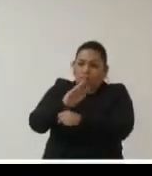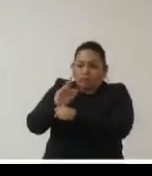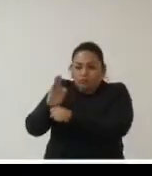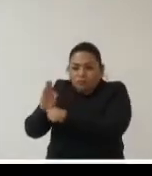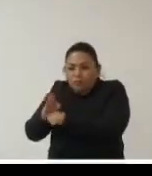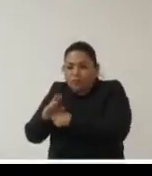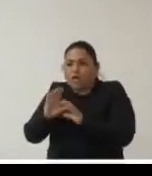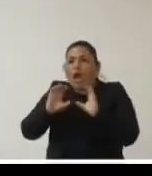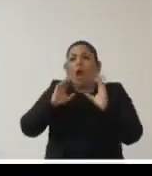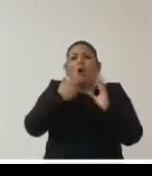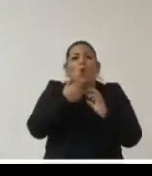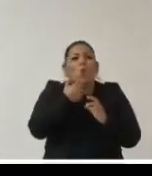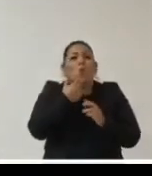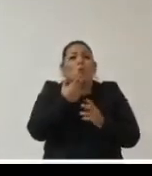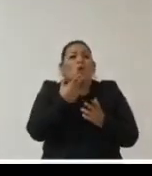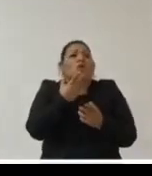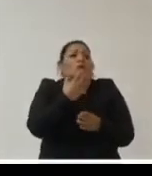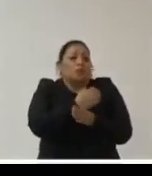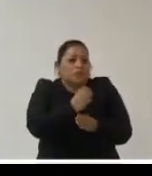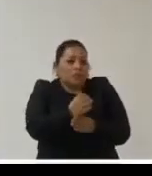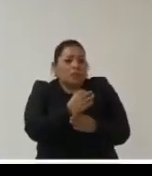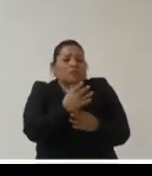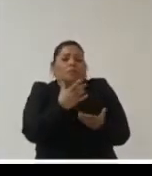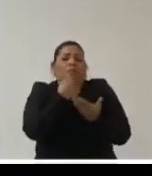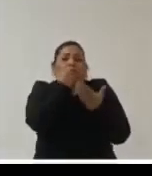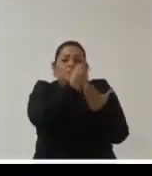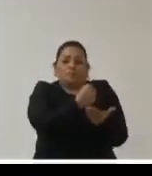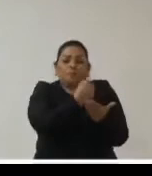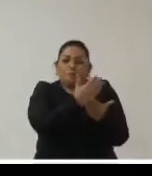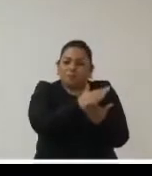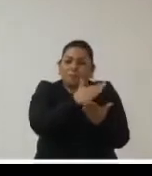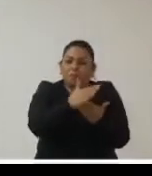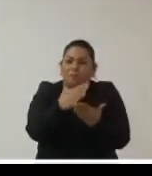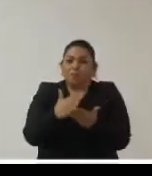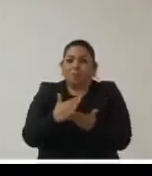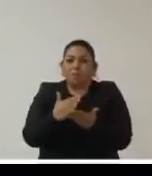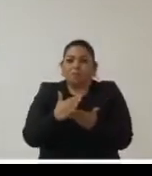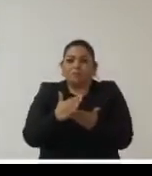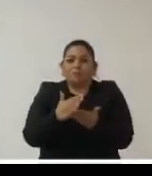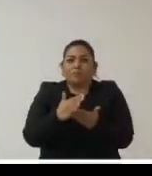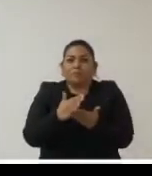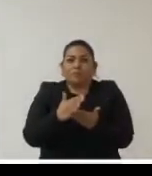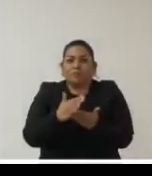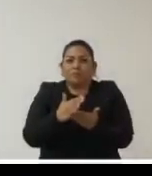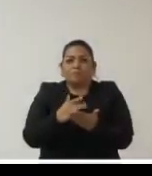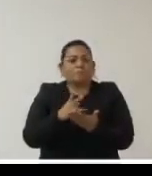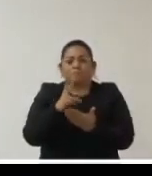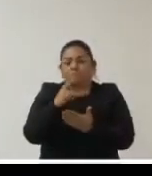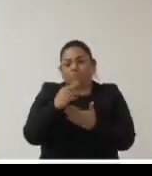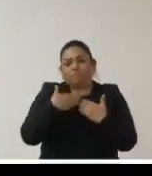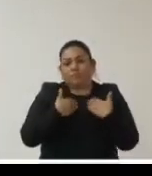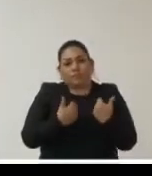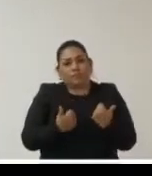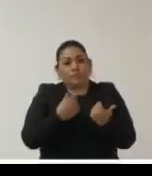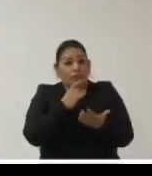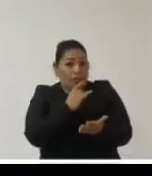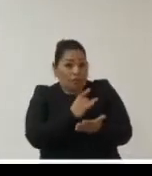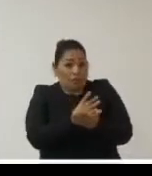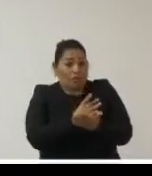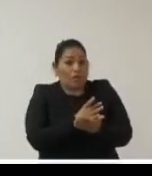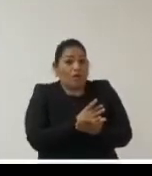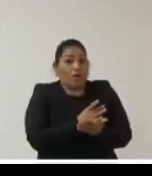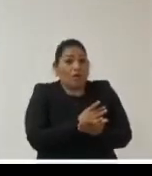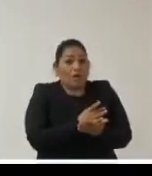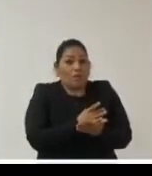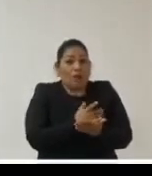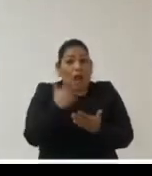hacer uso entonces de los recursos públicos y recursos públicos no entendamos también únicamente de las